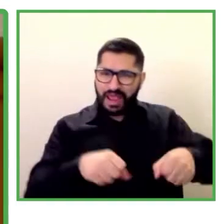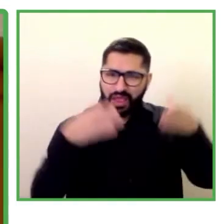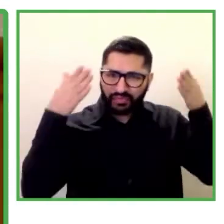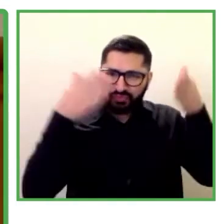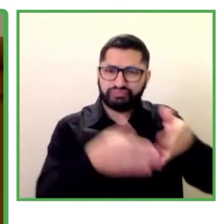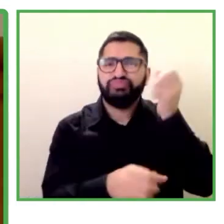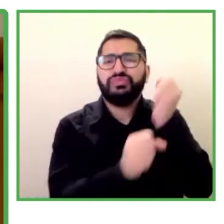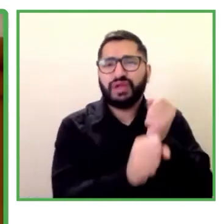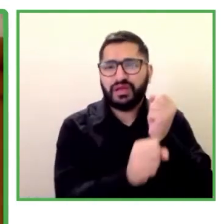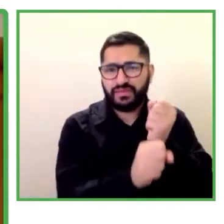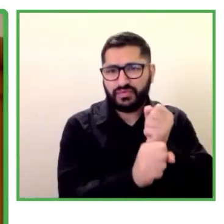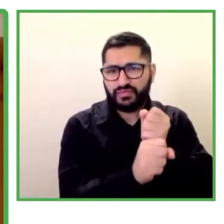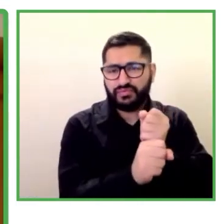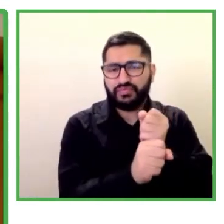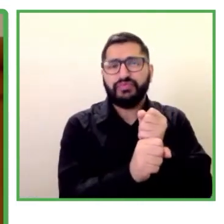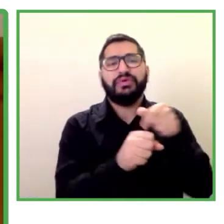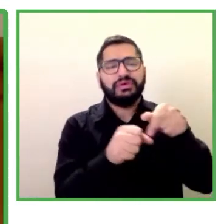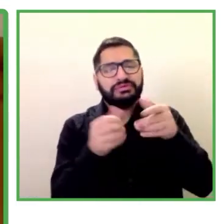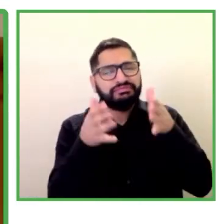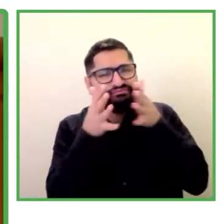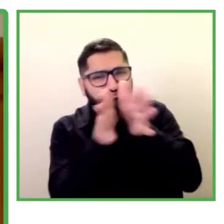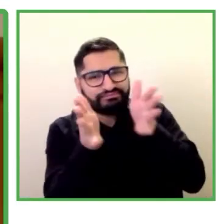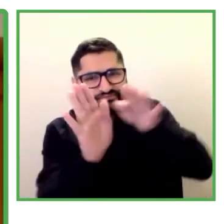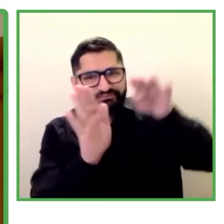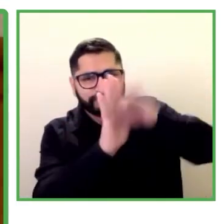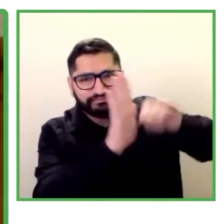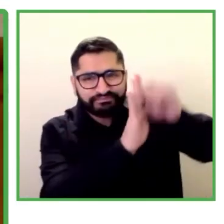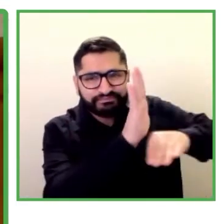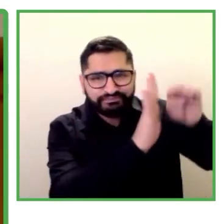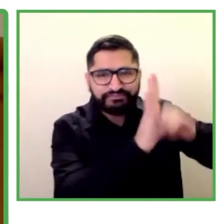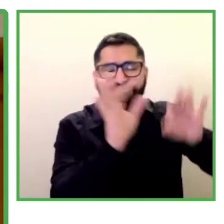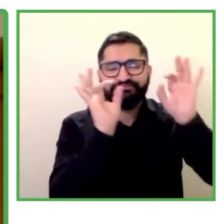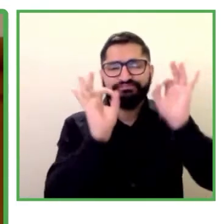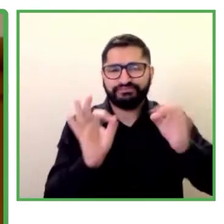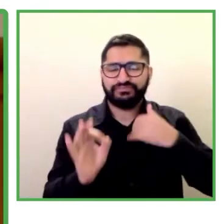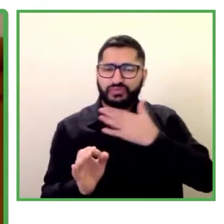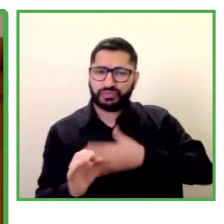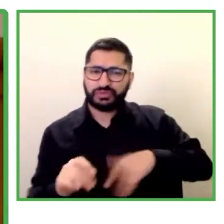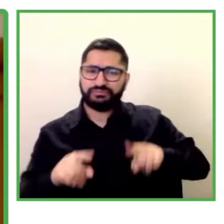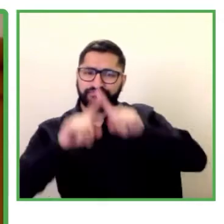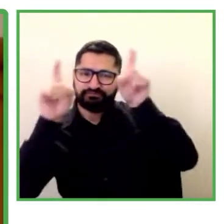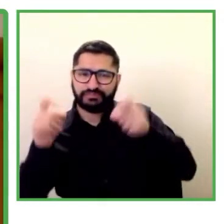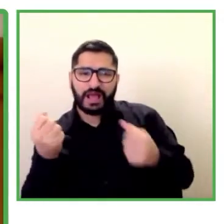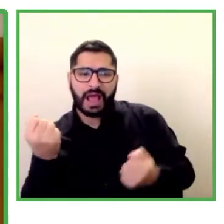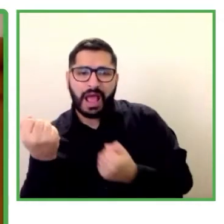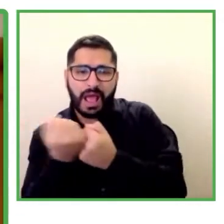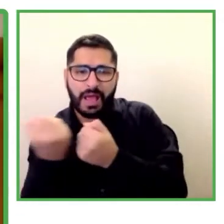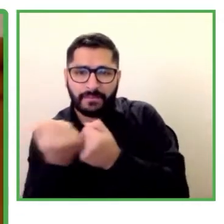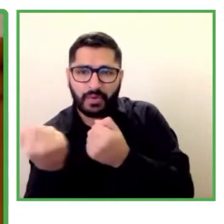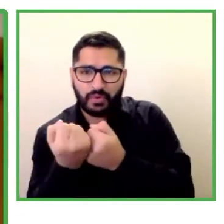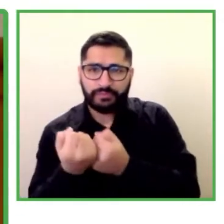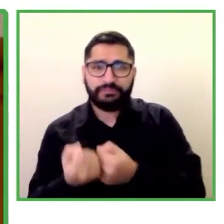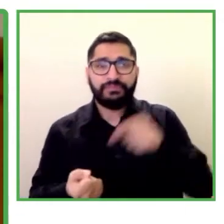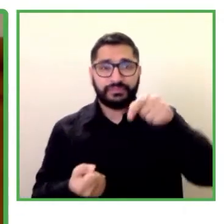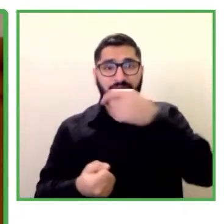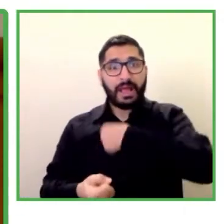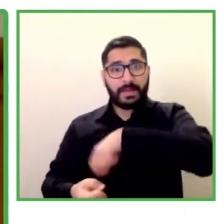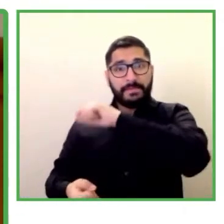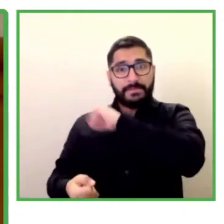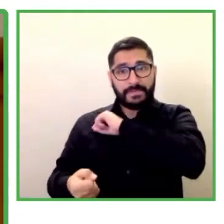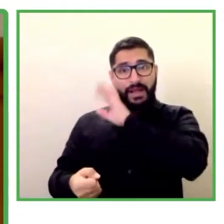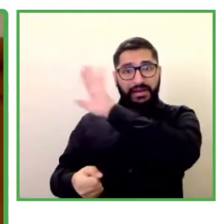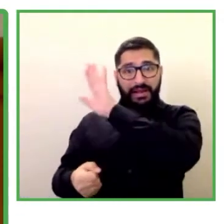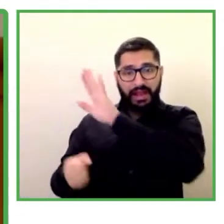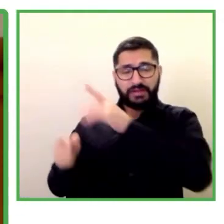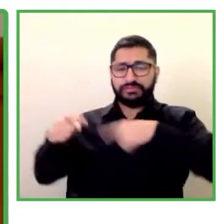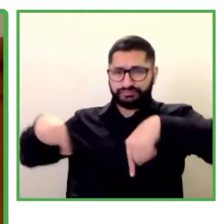desde la OIS, con el apoyo, por supuesto, de la cooperación española, impulsamos la creación de un nivel intermedio. Impulsamos la creación de la